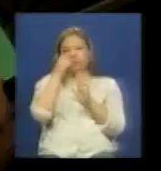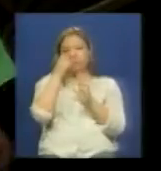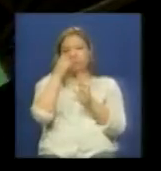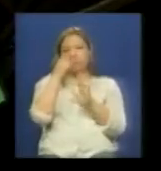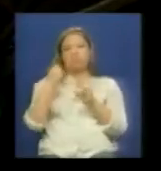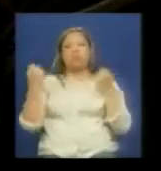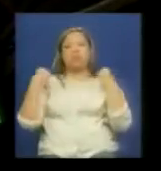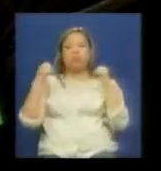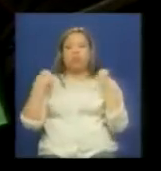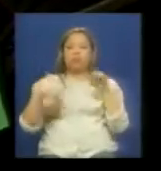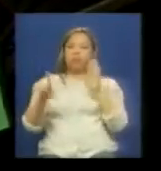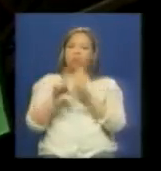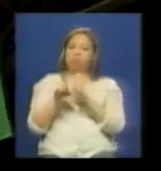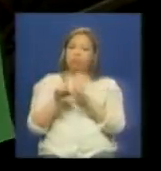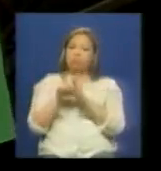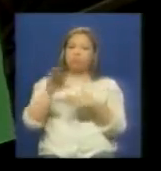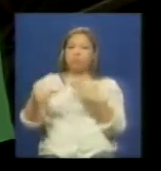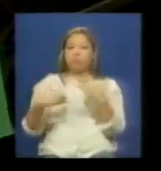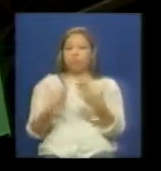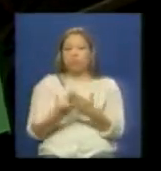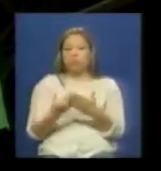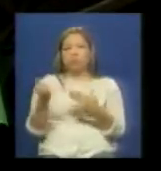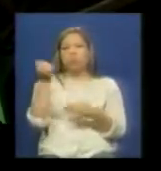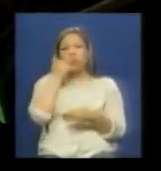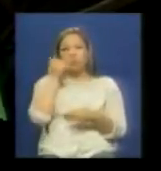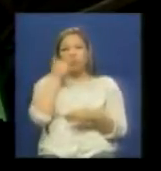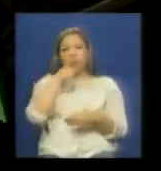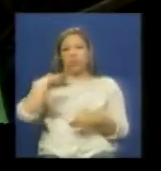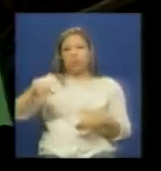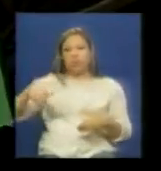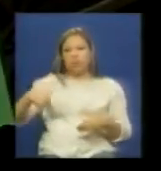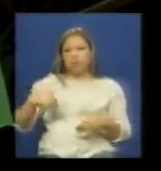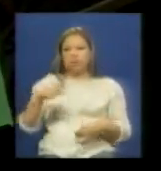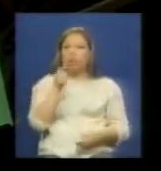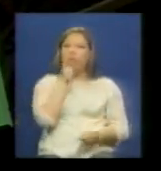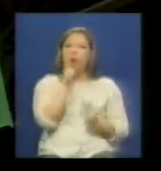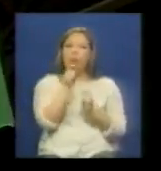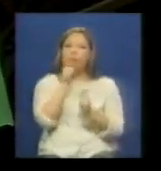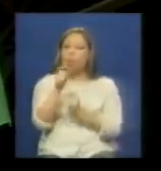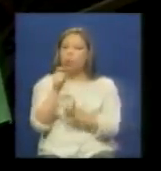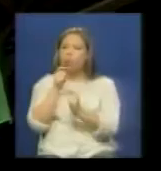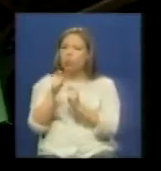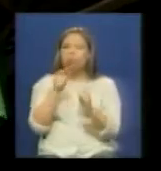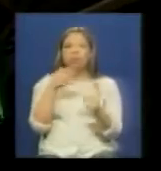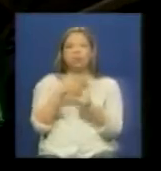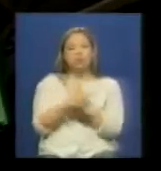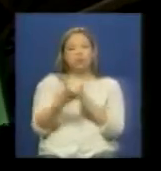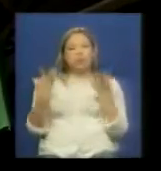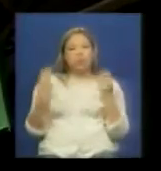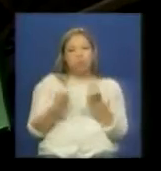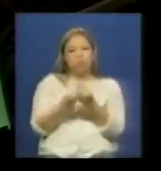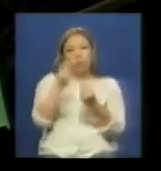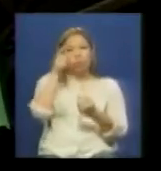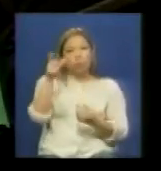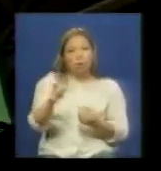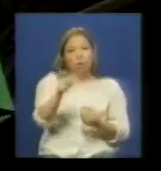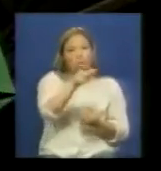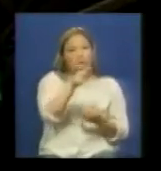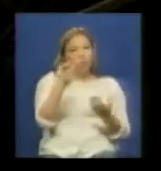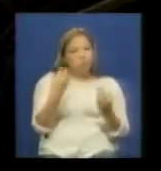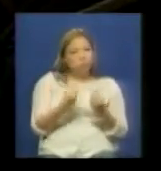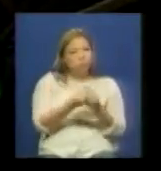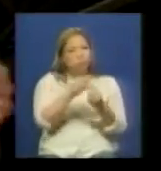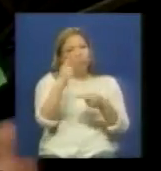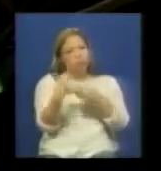activar ese pueblo legislador estaremos allí combatiendo con nuestra cámara con nuestro micrófono además con nuestras acciones del lado del pueblo revolucionario ese pueblo que no